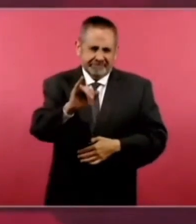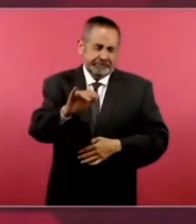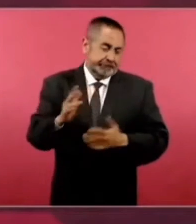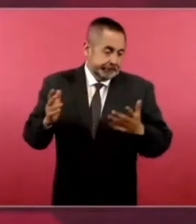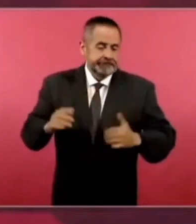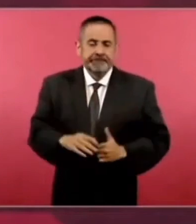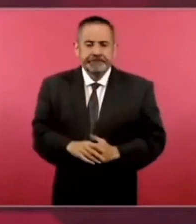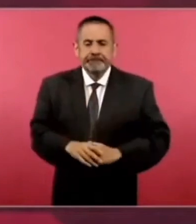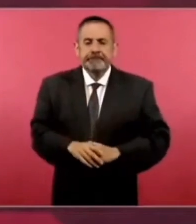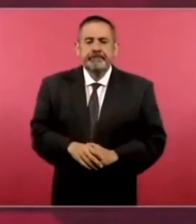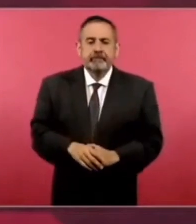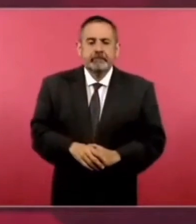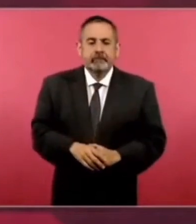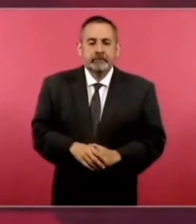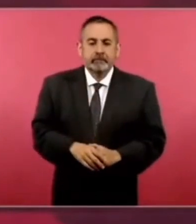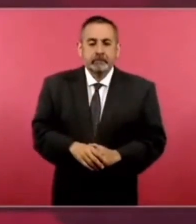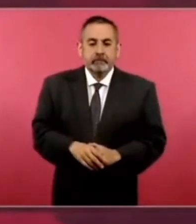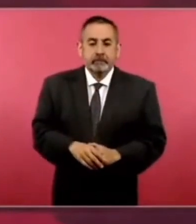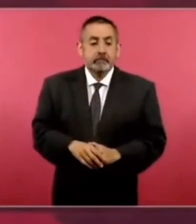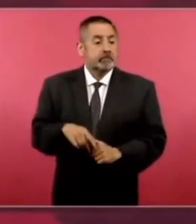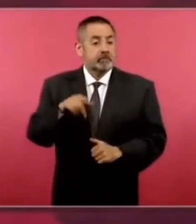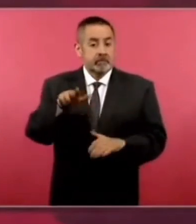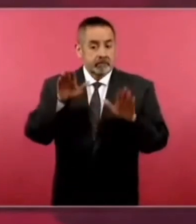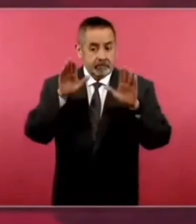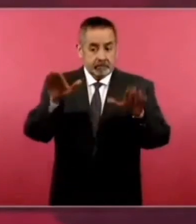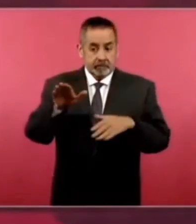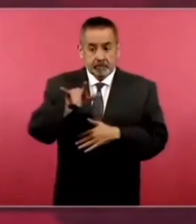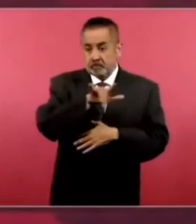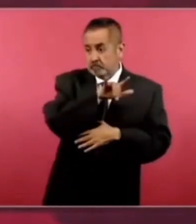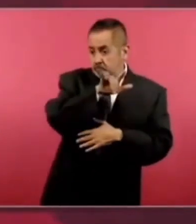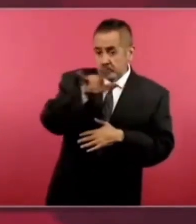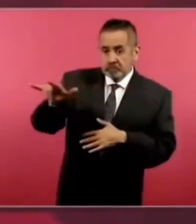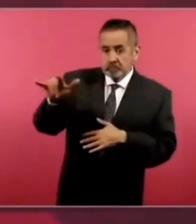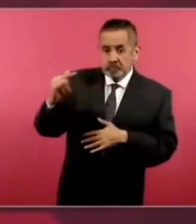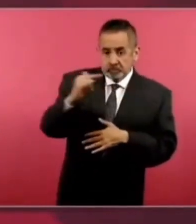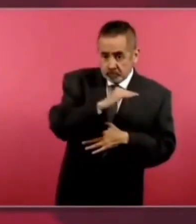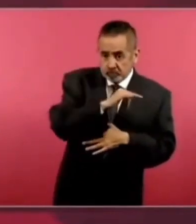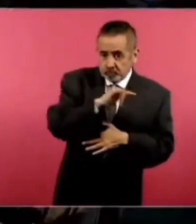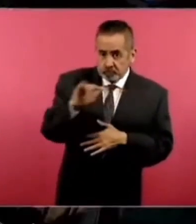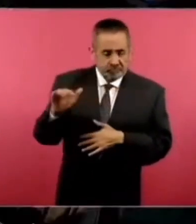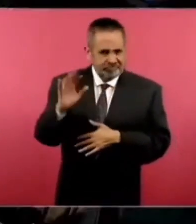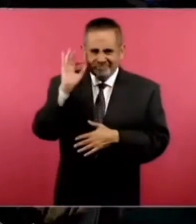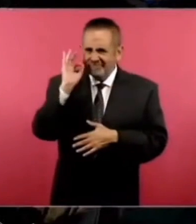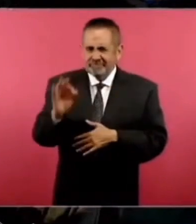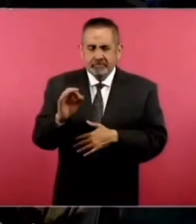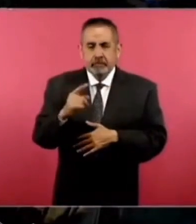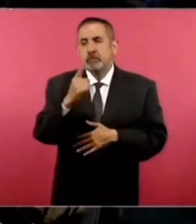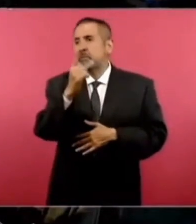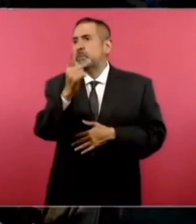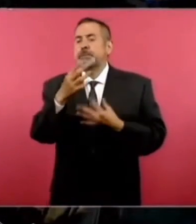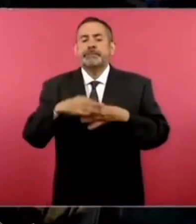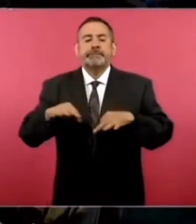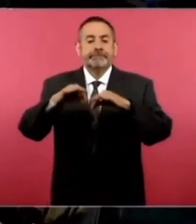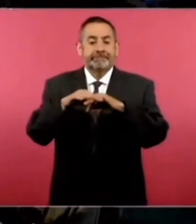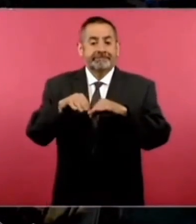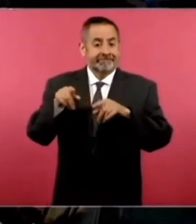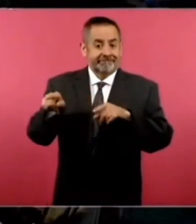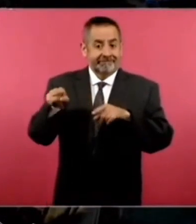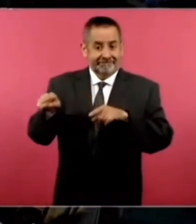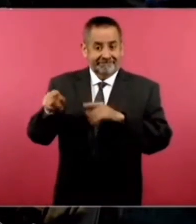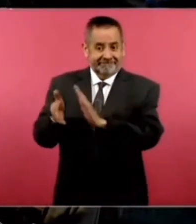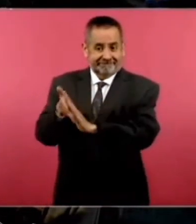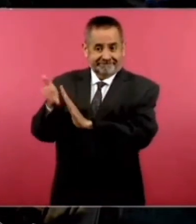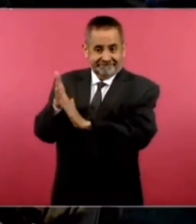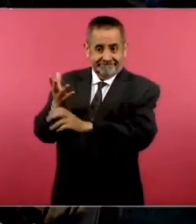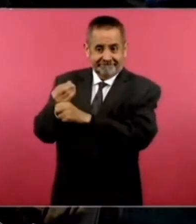Entonces, en la línea va a volar. Bueno, tan es importante el aeropuerto que se